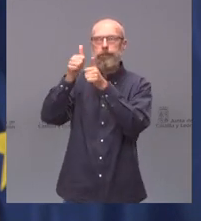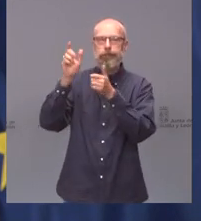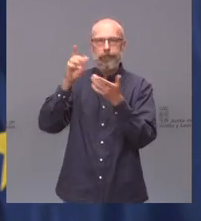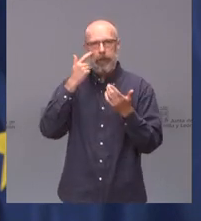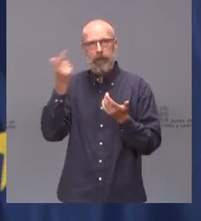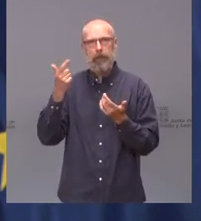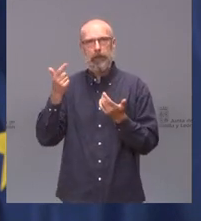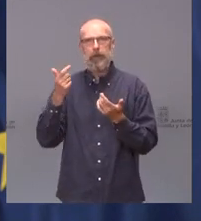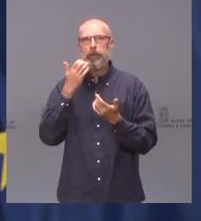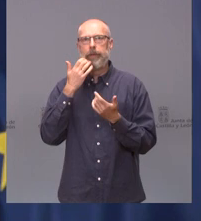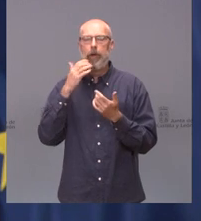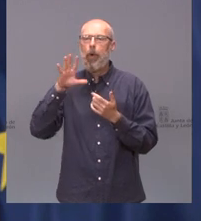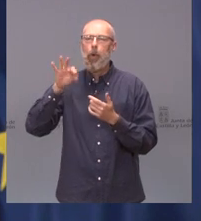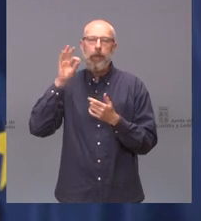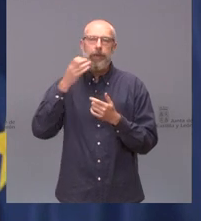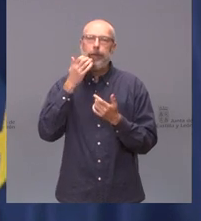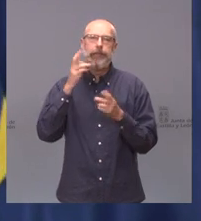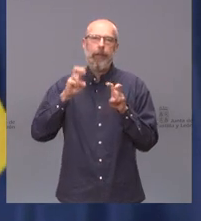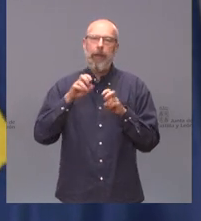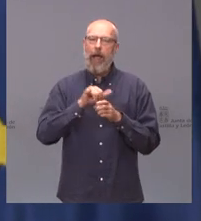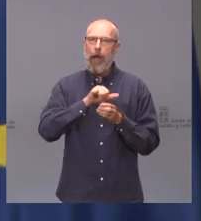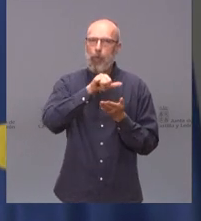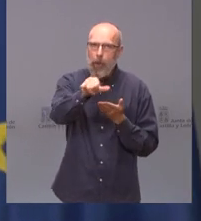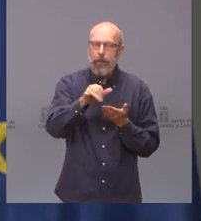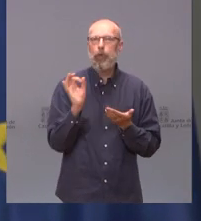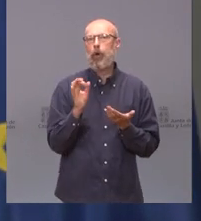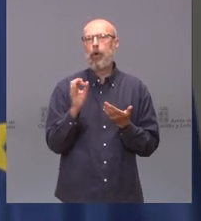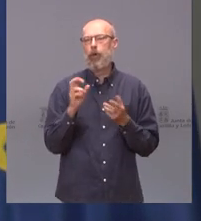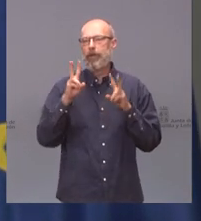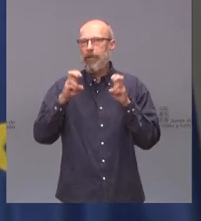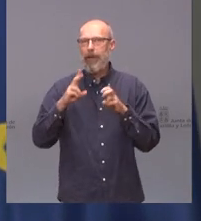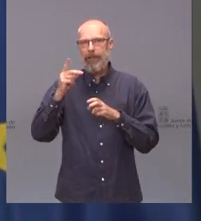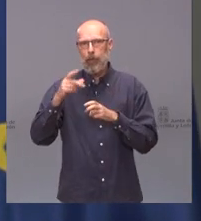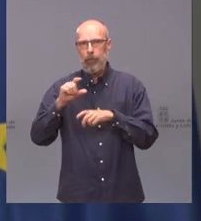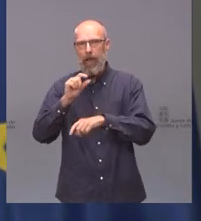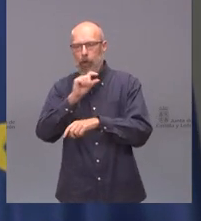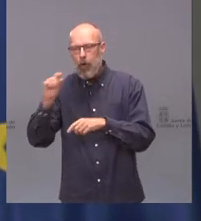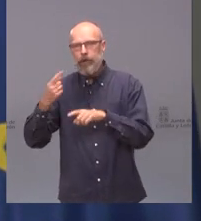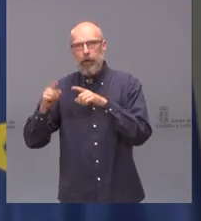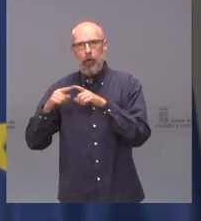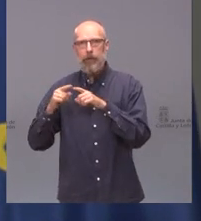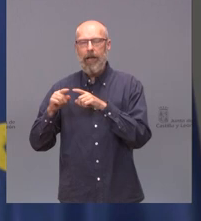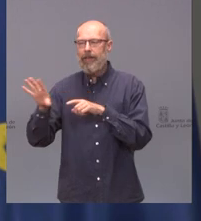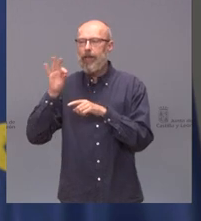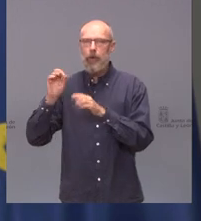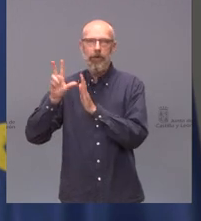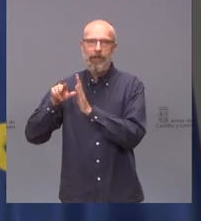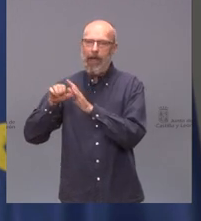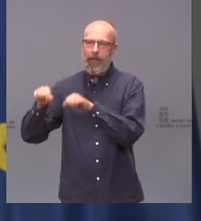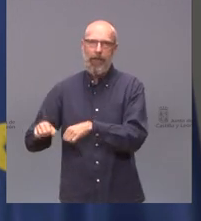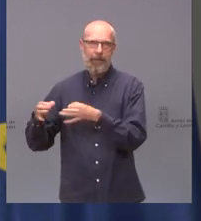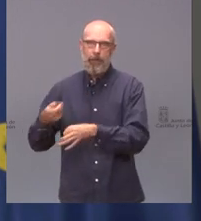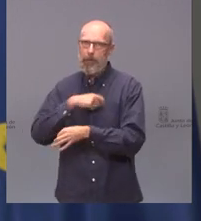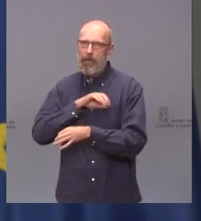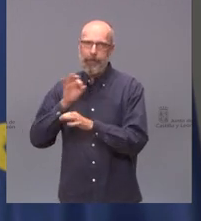decisiones en los aeropuertos, somos los últimos en tomar las decisiones en las segundas dosis, pero nuestra actitud es la de esperar a la